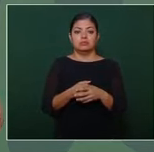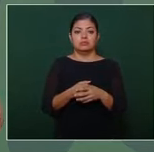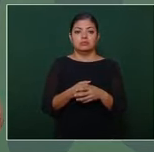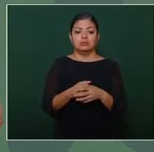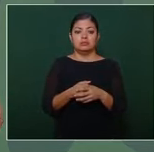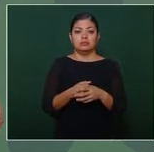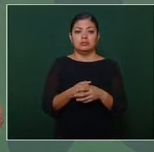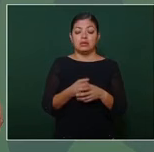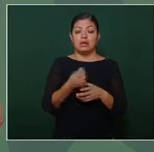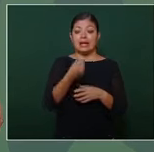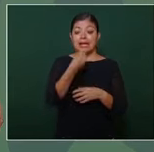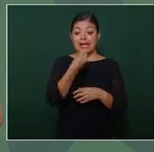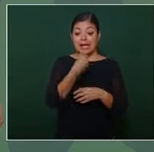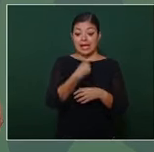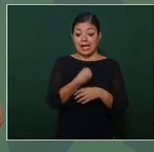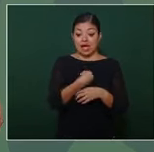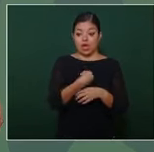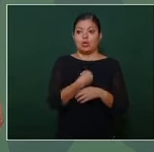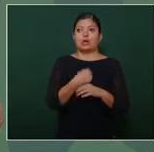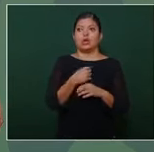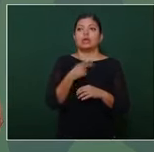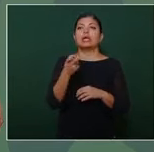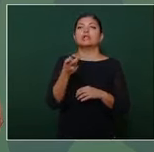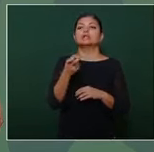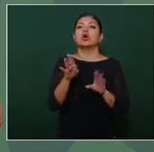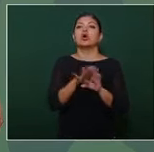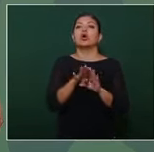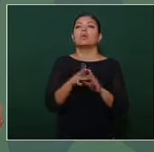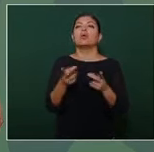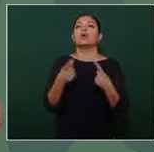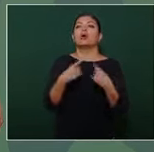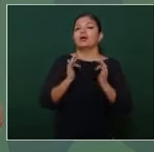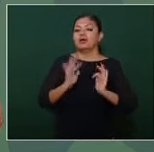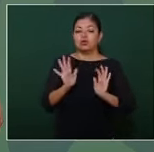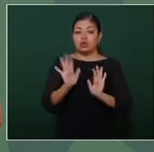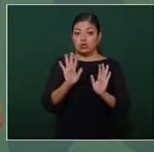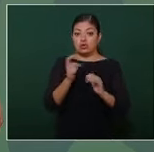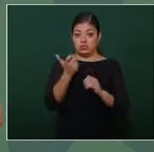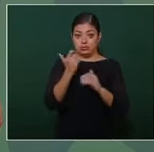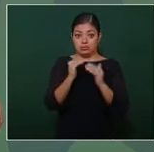aunque no es consuelo la inflación